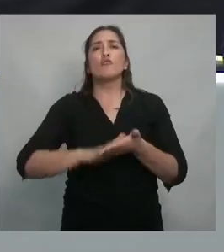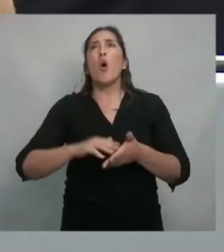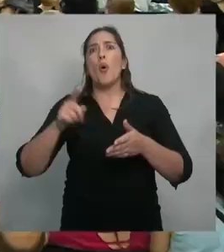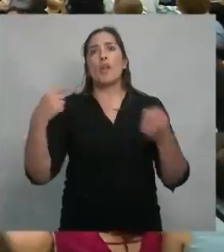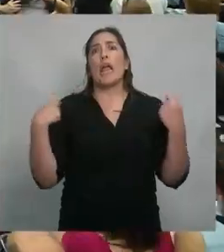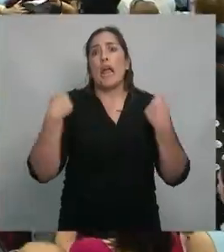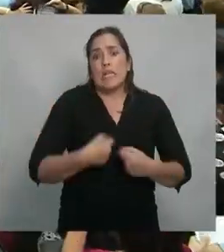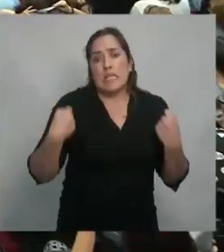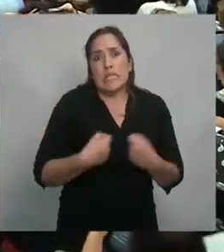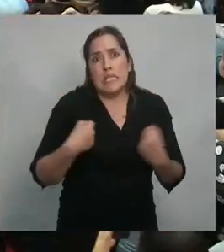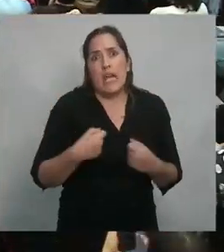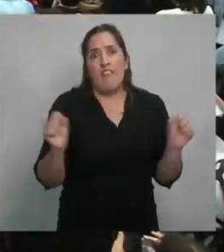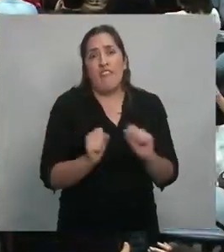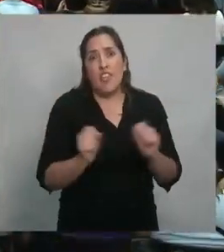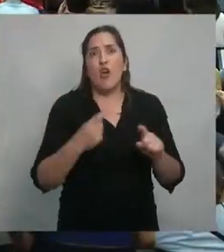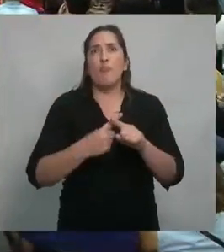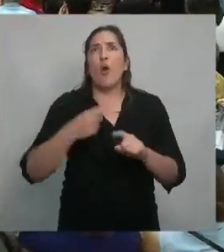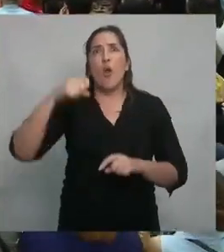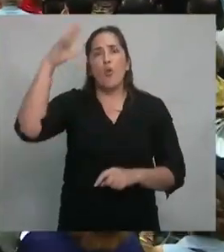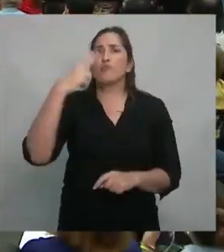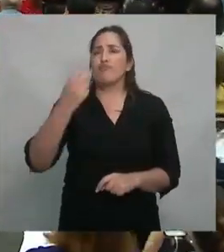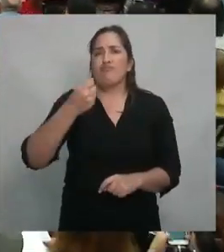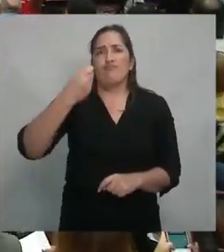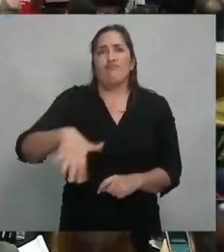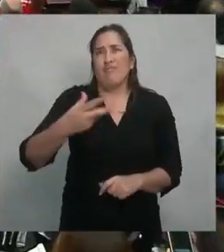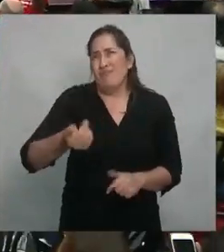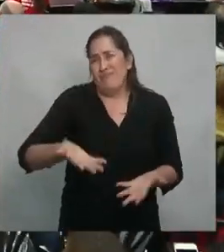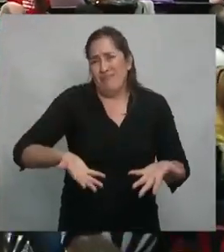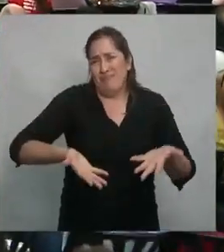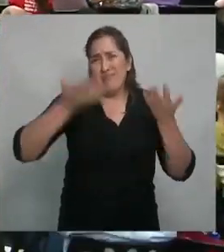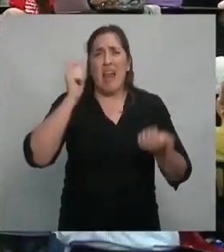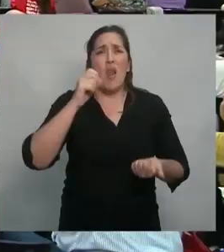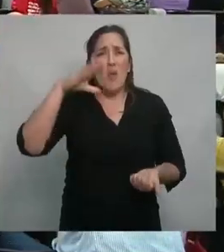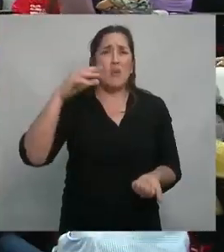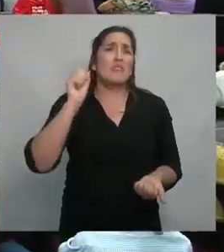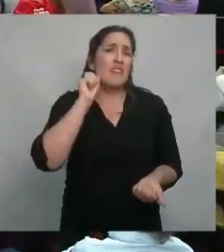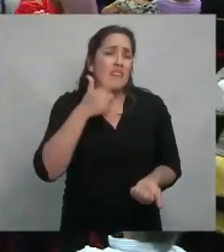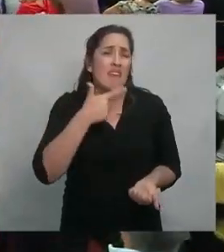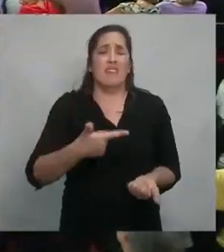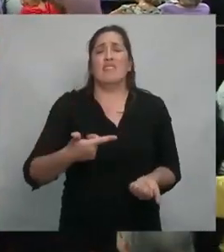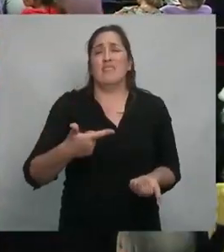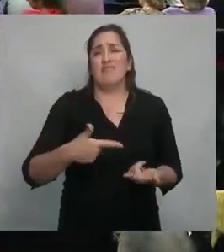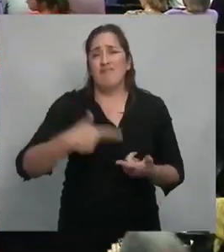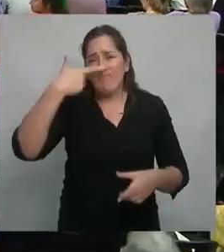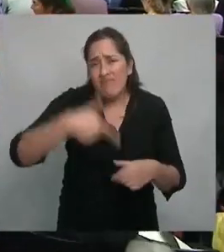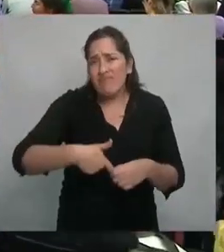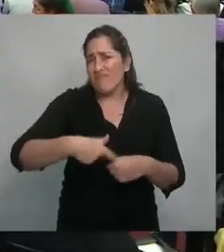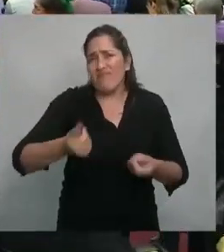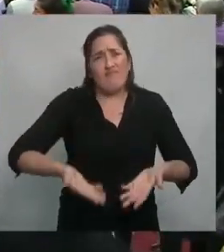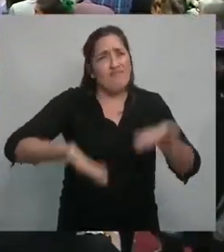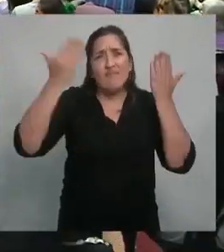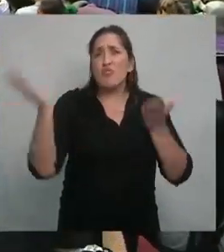luz, que además se han disparado a precios imposibles, luz, gas, agua, combustibles, todo